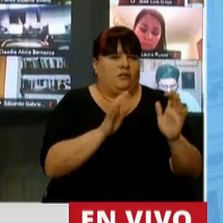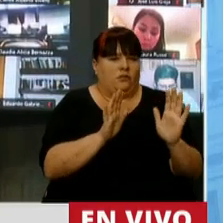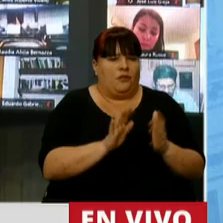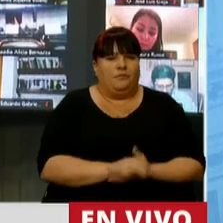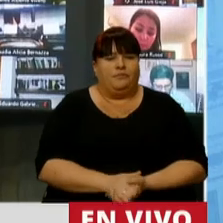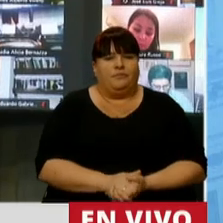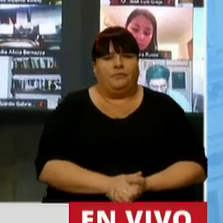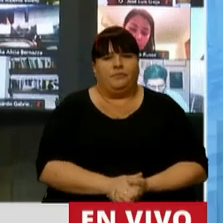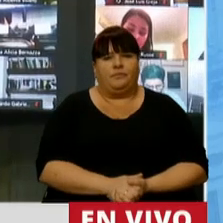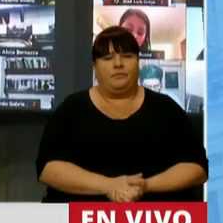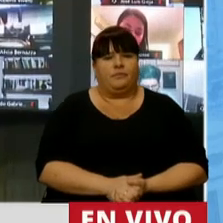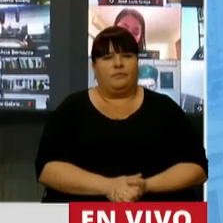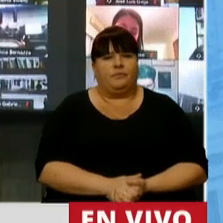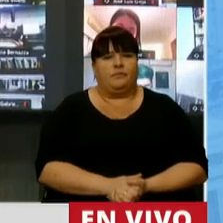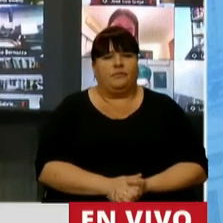fiscal.